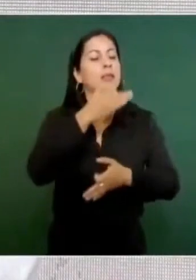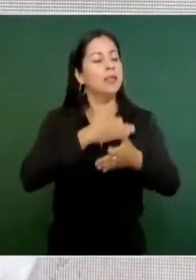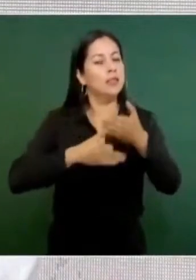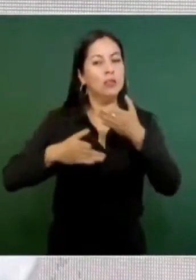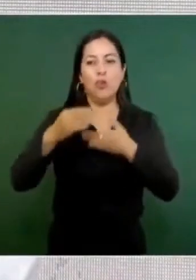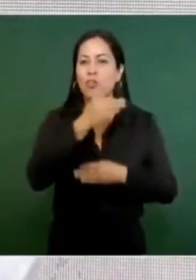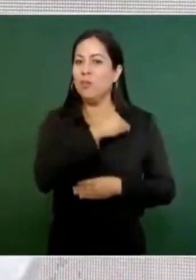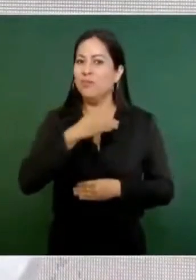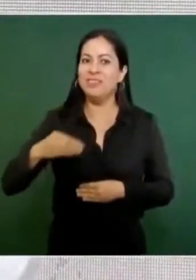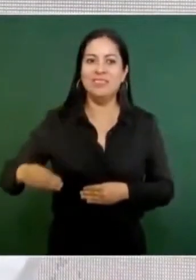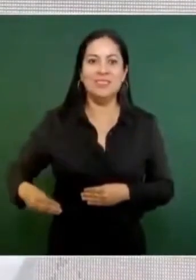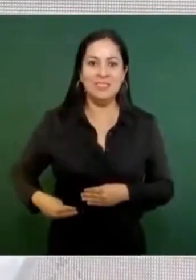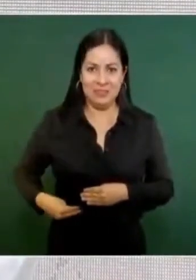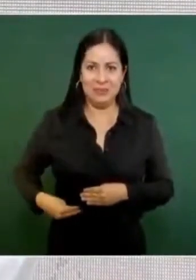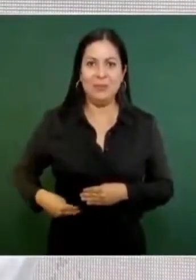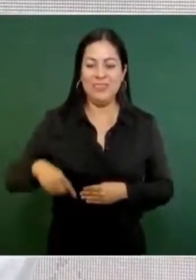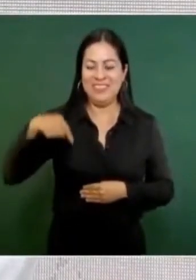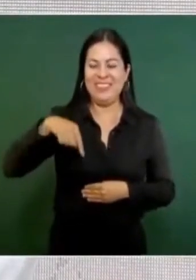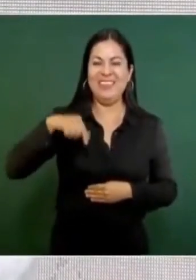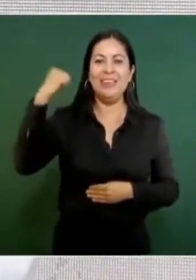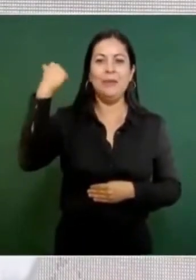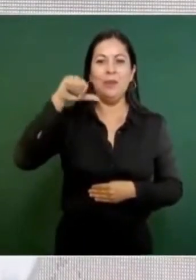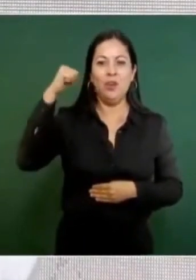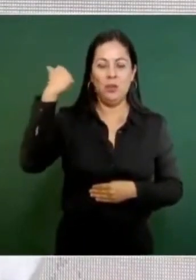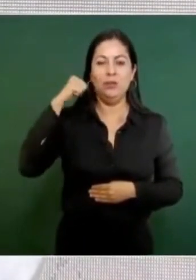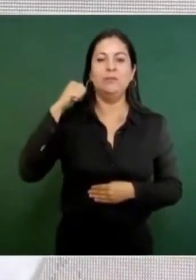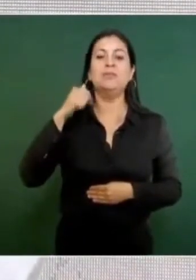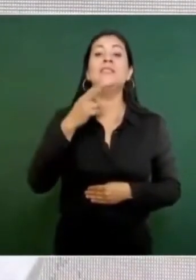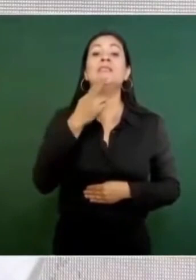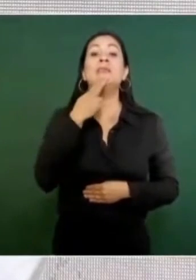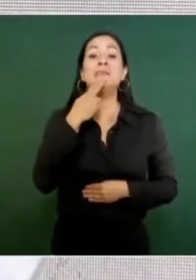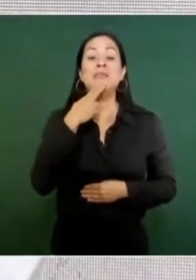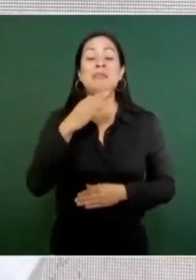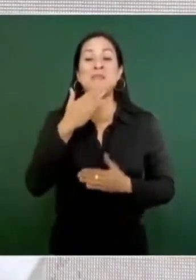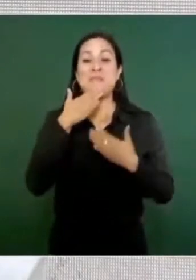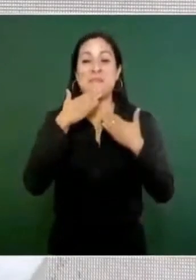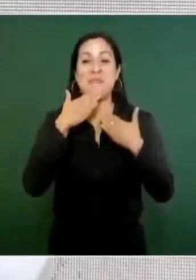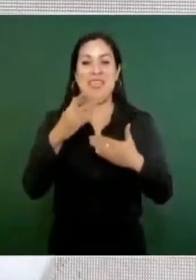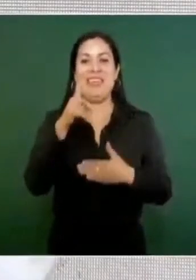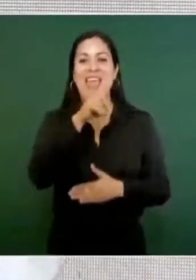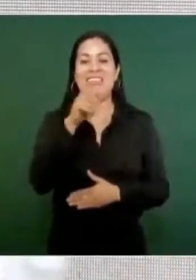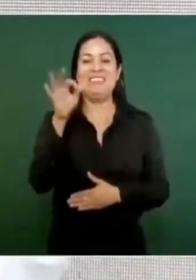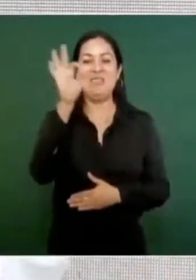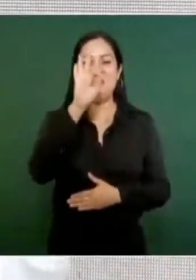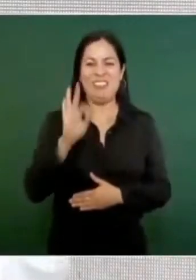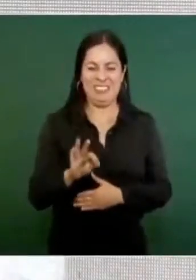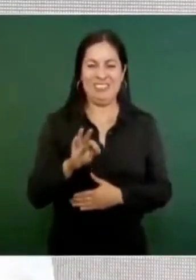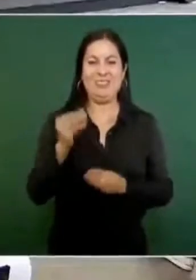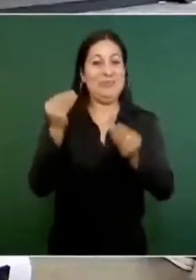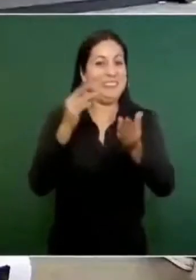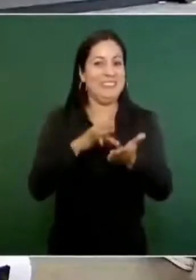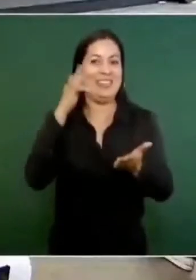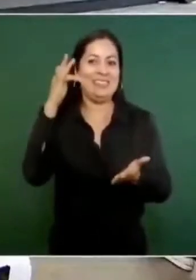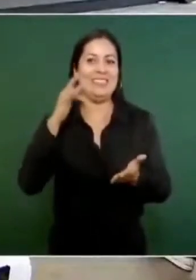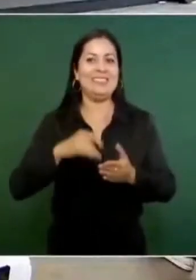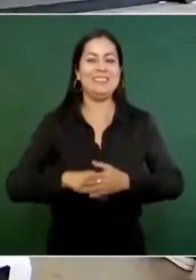municipio de Acapulco está funcionando al 100 por ciento. Muchas gracias.